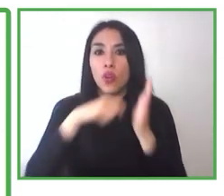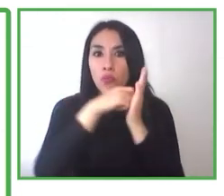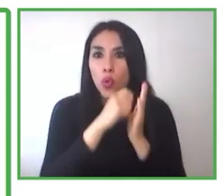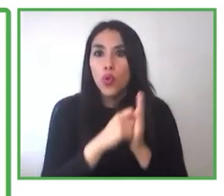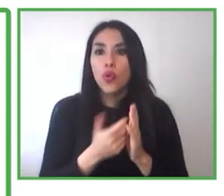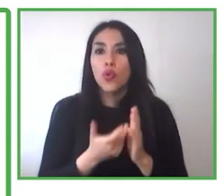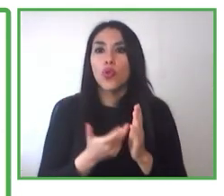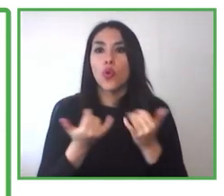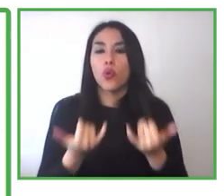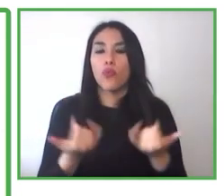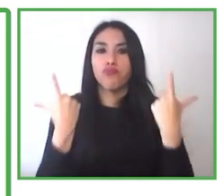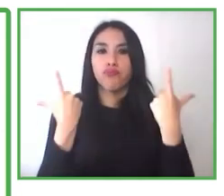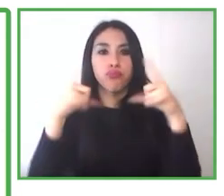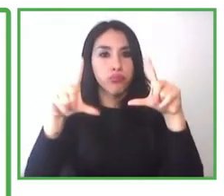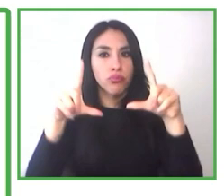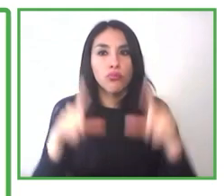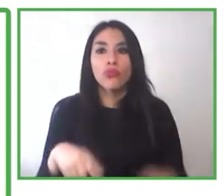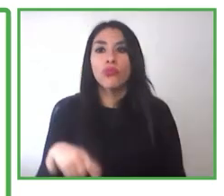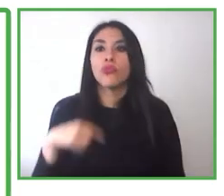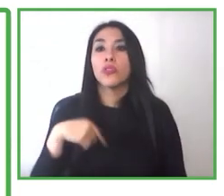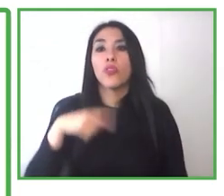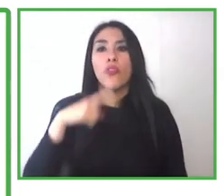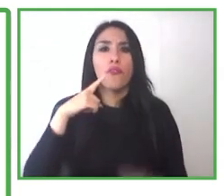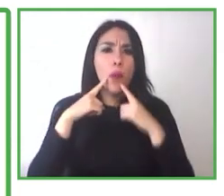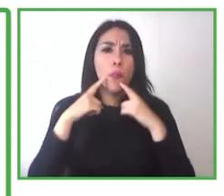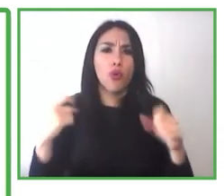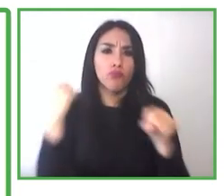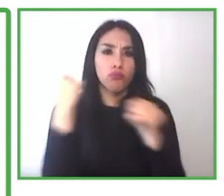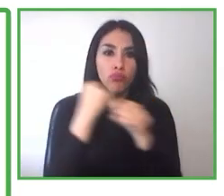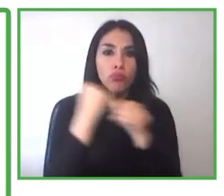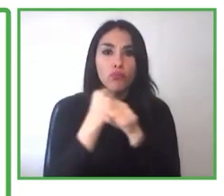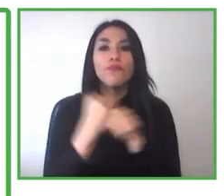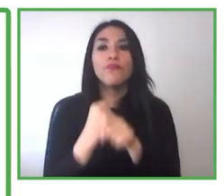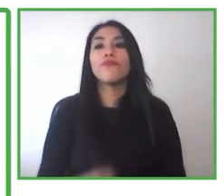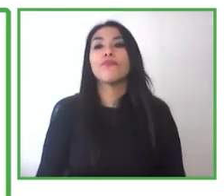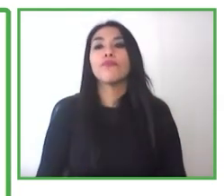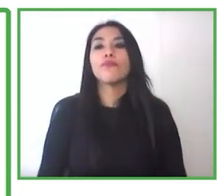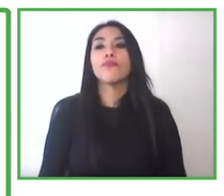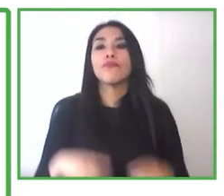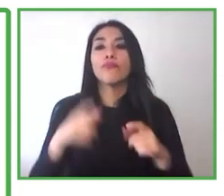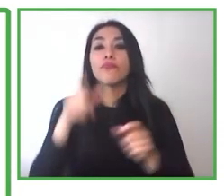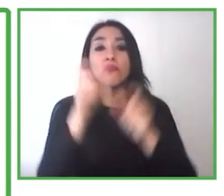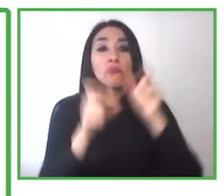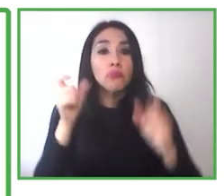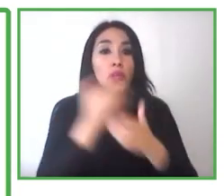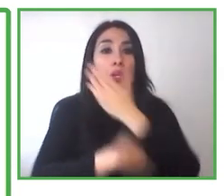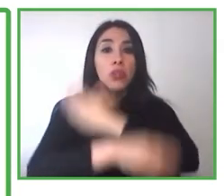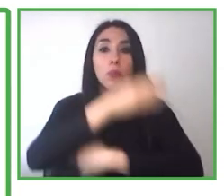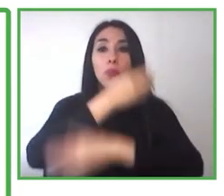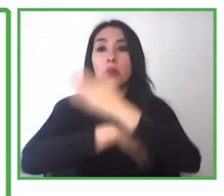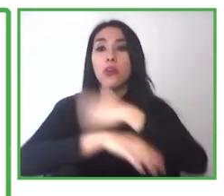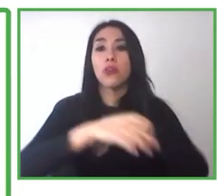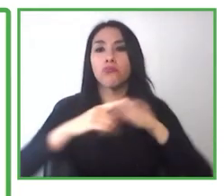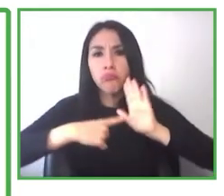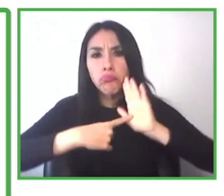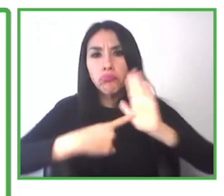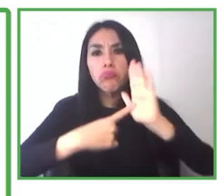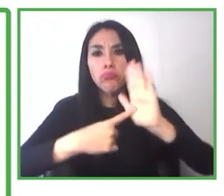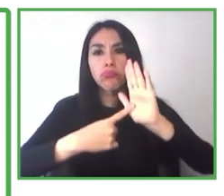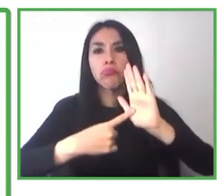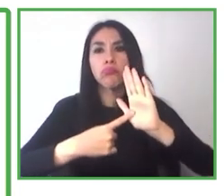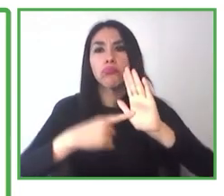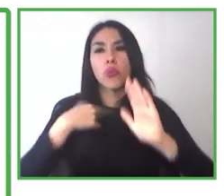discapacidad, porque les permite demostrar que saben hacer bien su trabajo independiente de si tienen o no